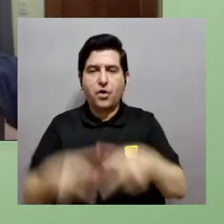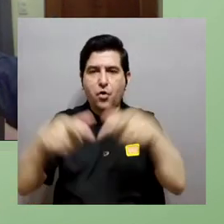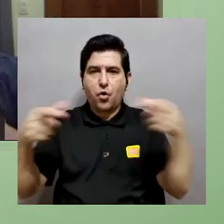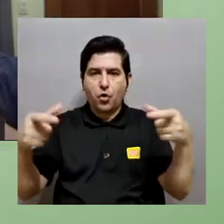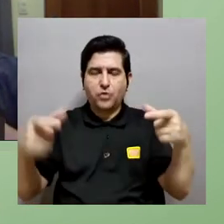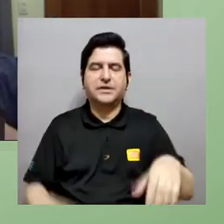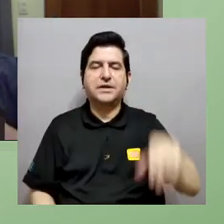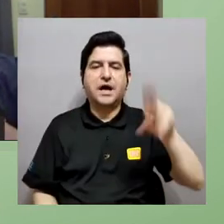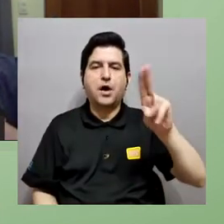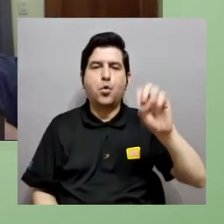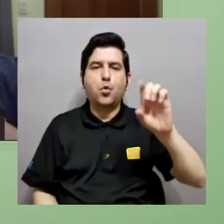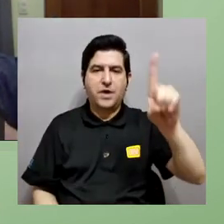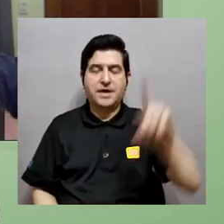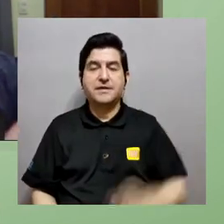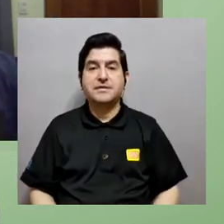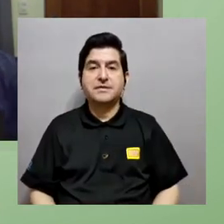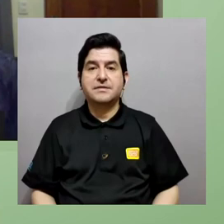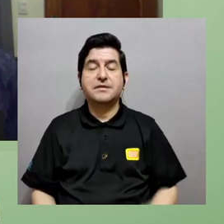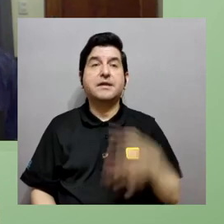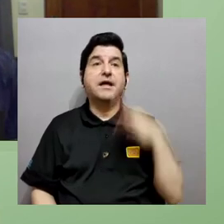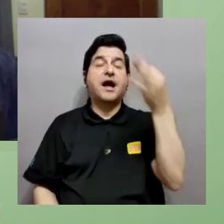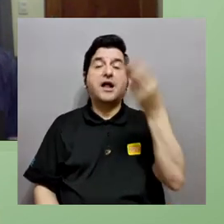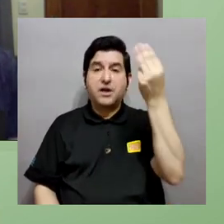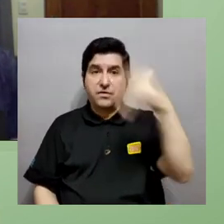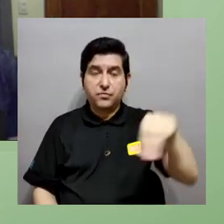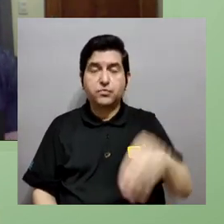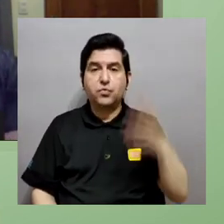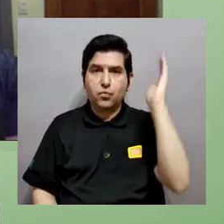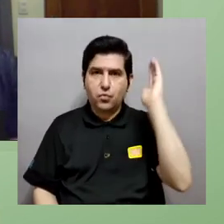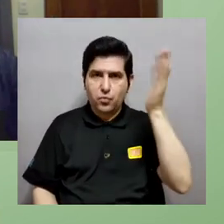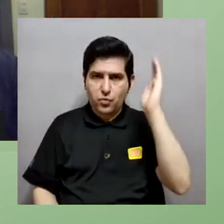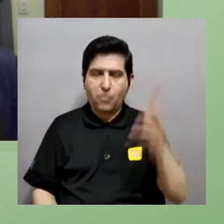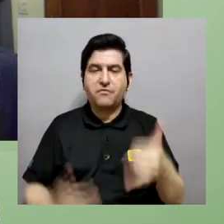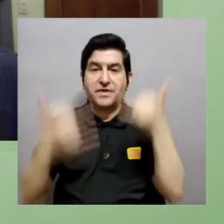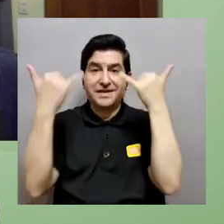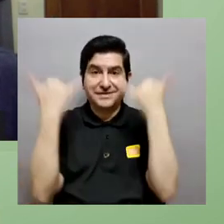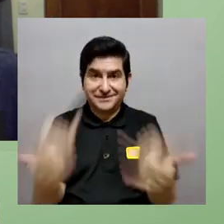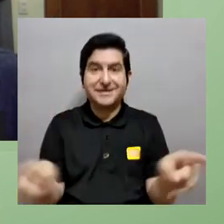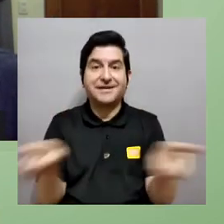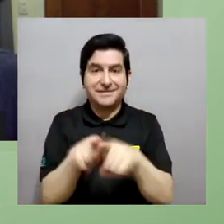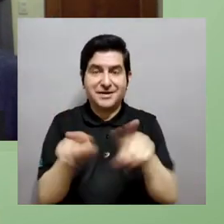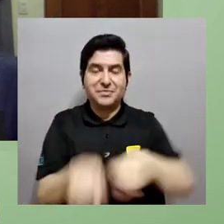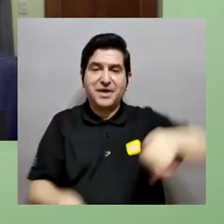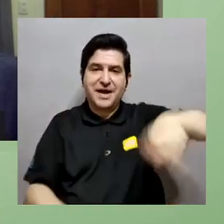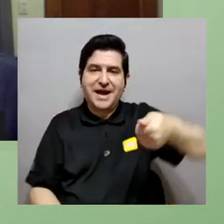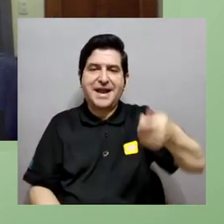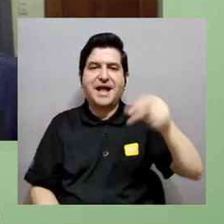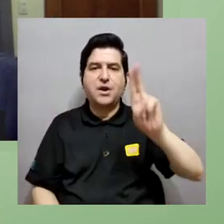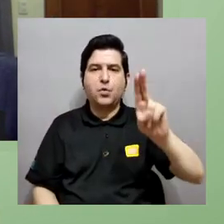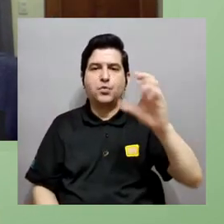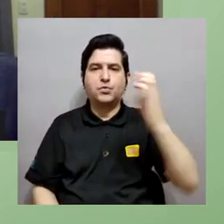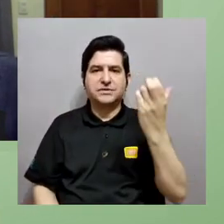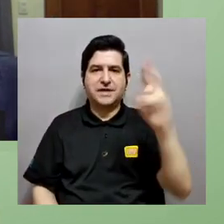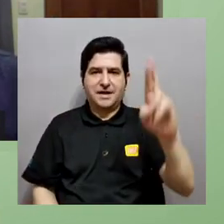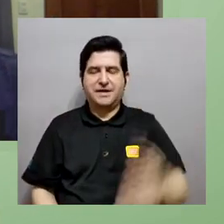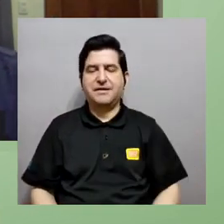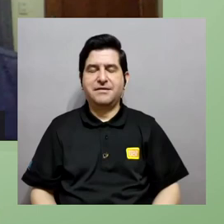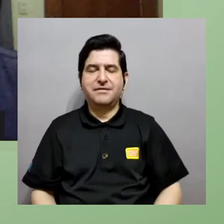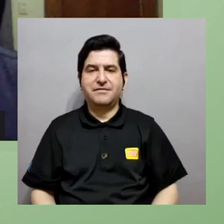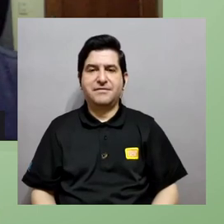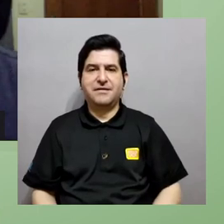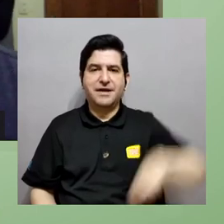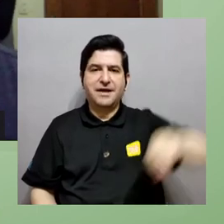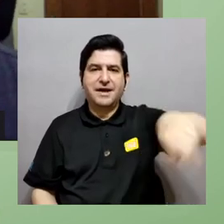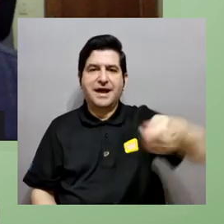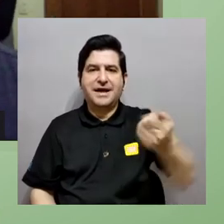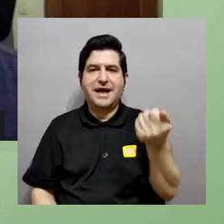de las redes ya sea de Canal UCR o de Onda Uned y de este miércoles en 8 esta conferencia estará